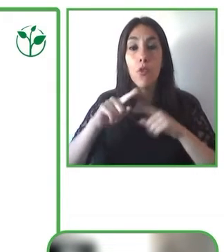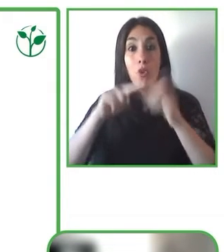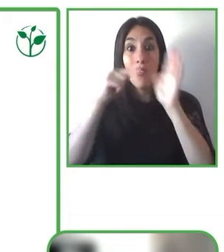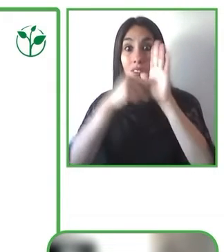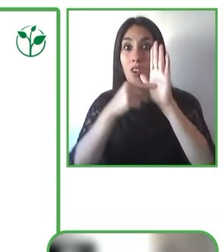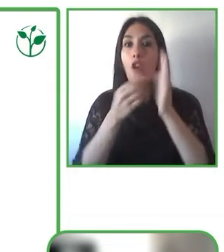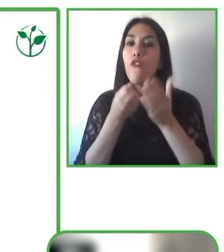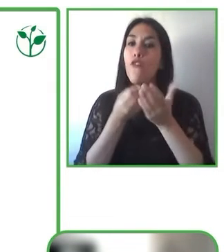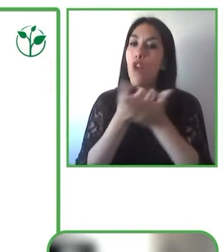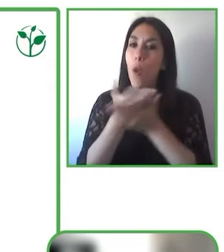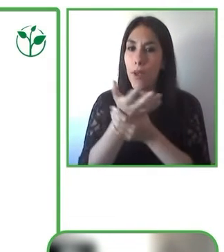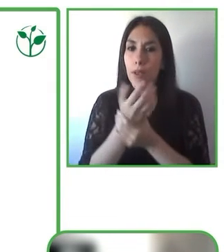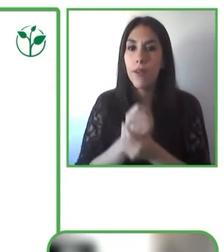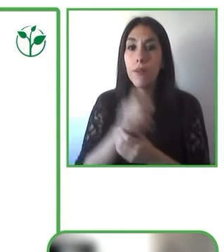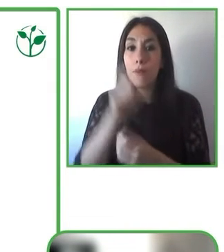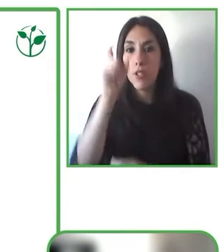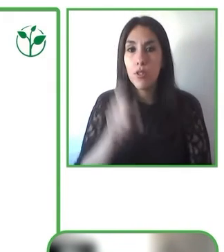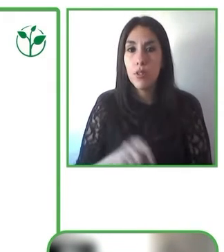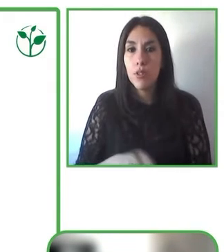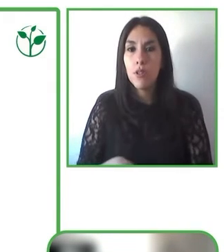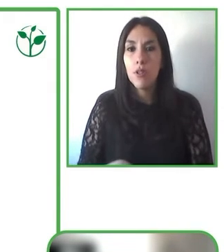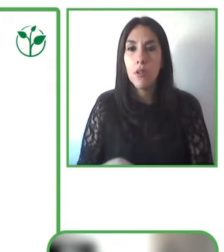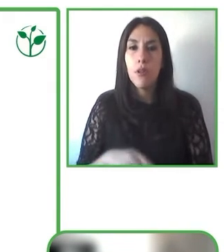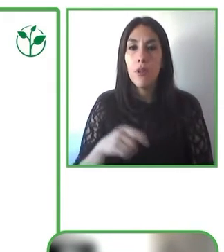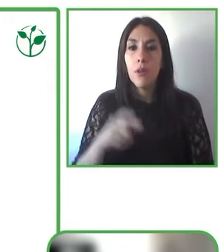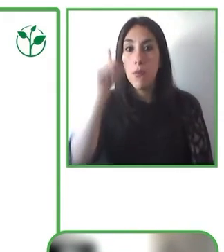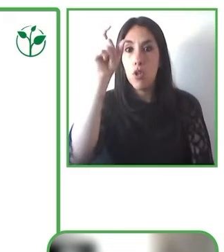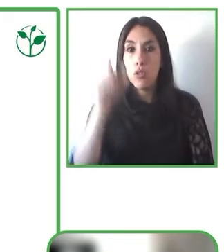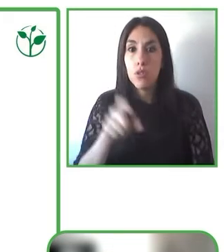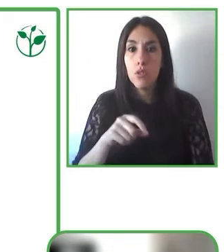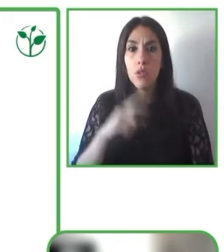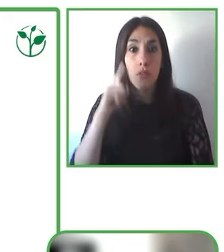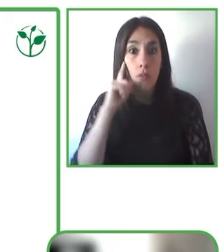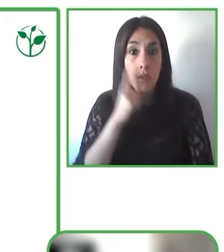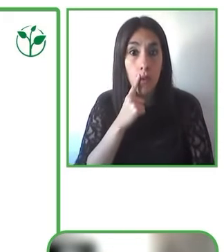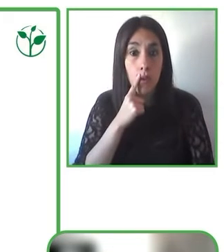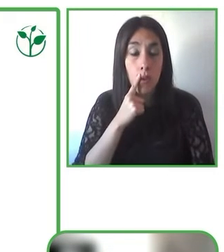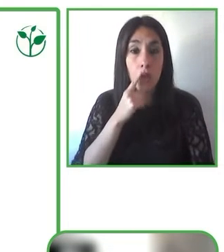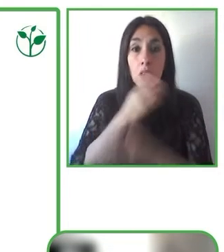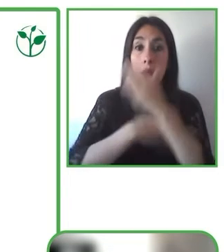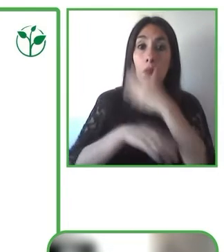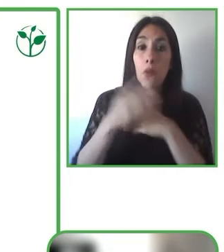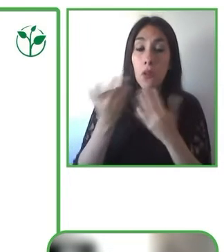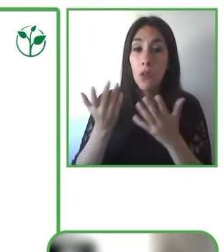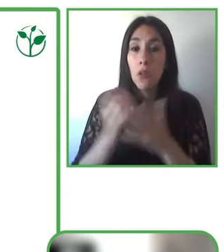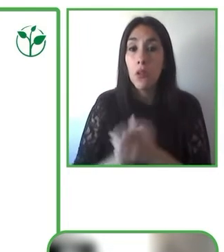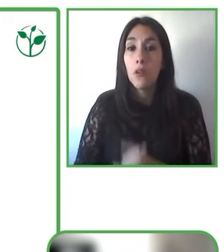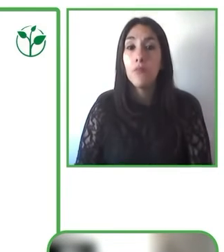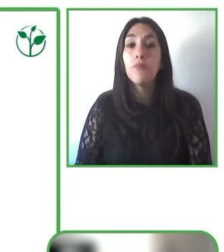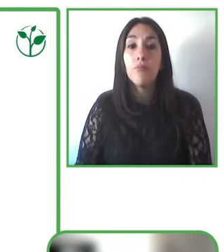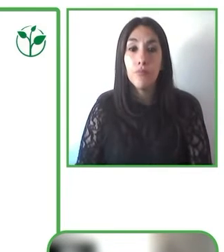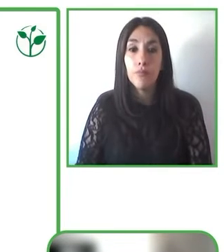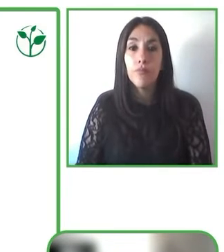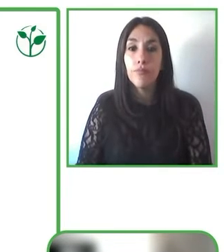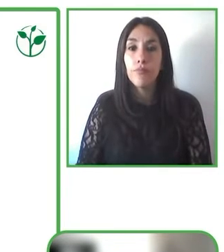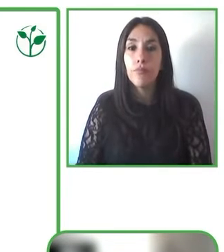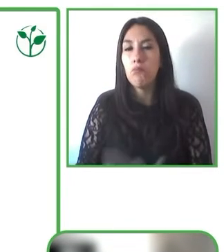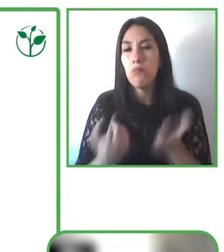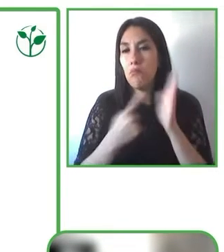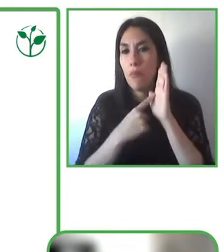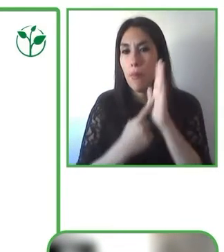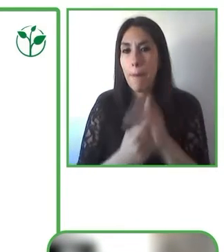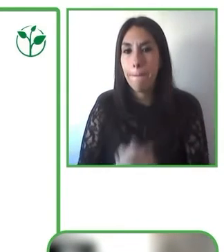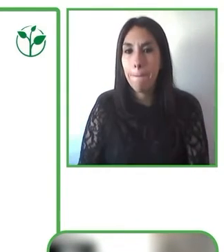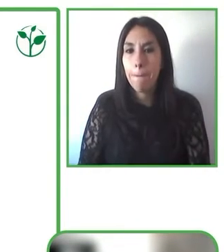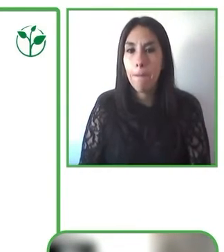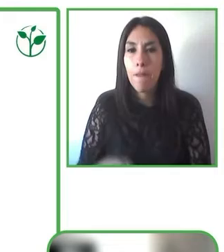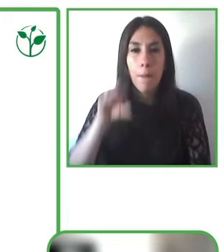discapacidad auditiva y se puede, en vez de presentarlo en forma de habla, presentarlo a través de un sitio web.